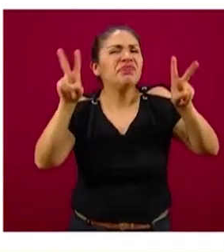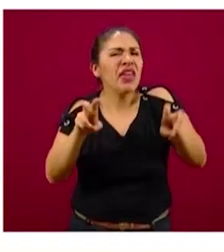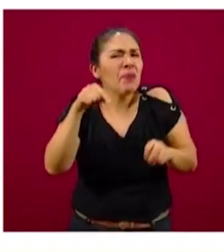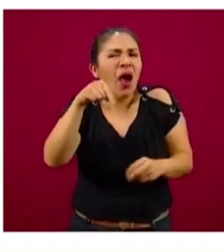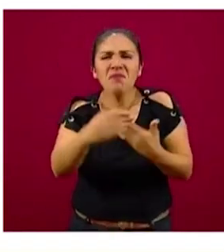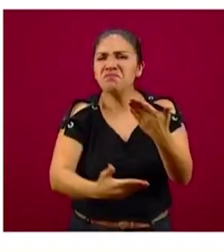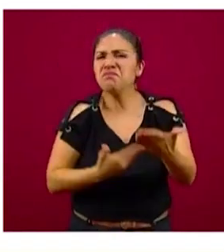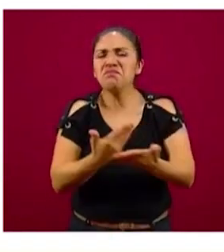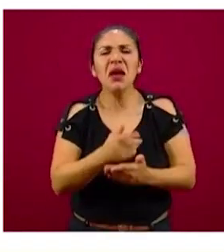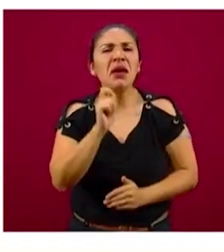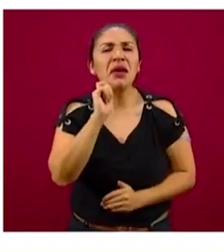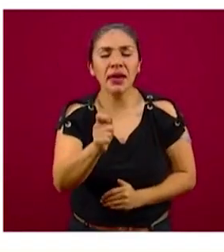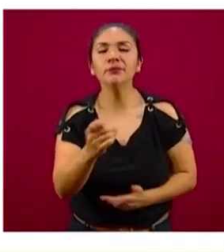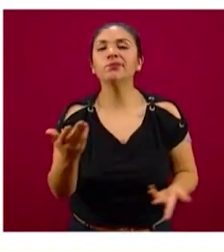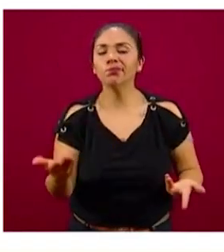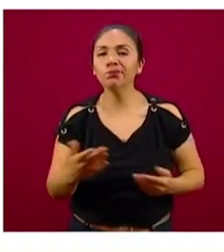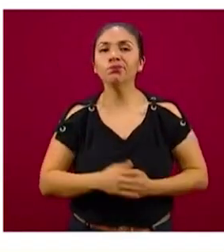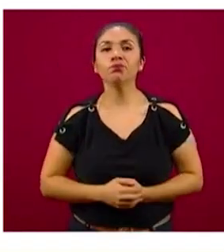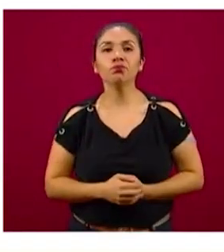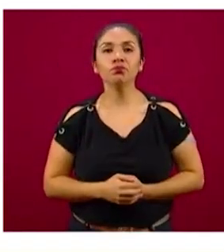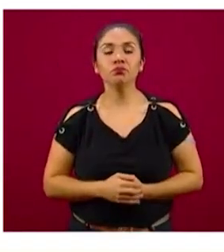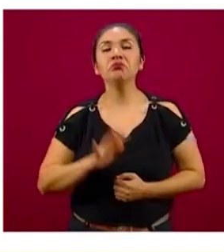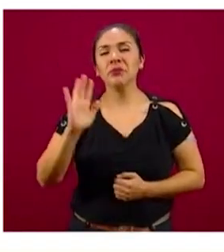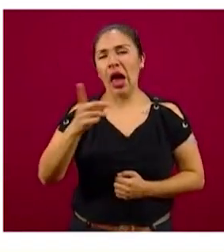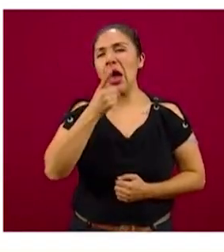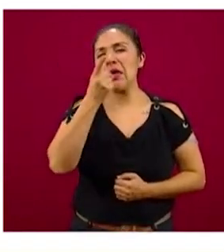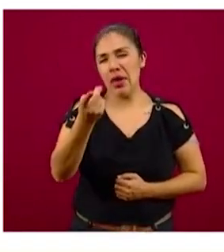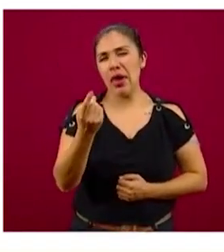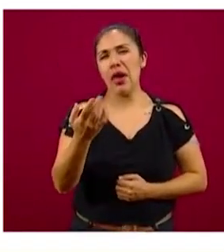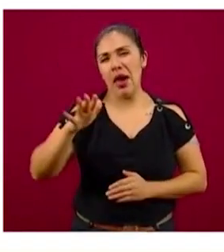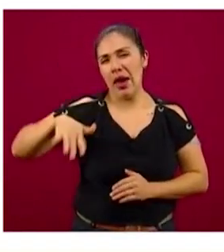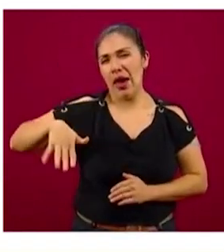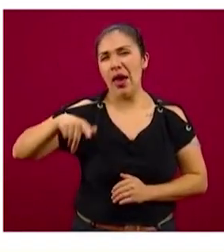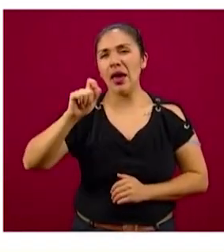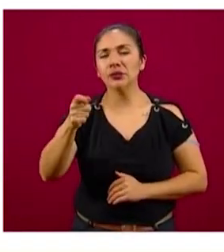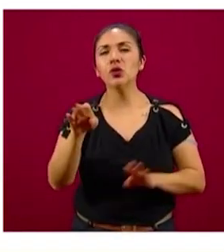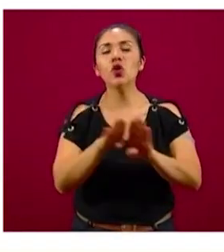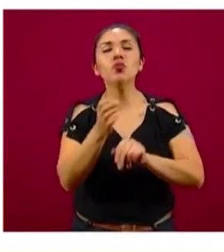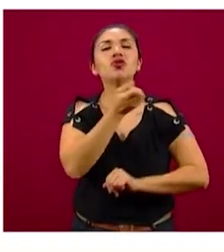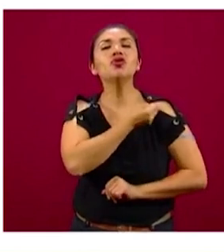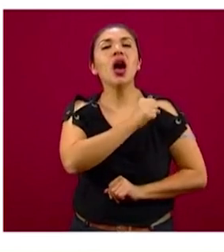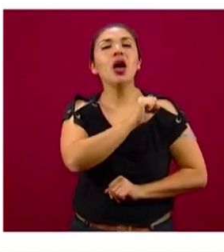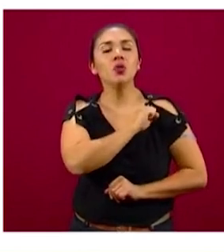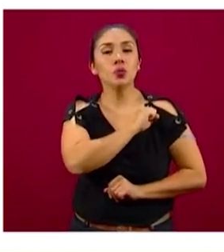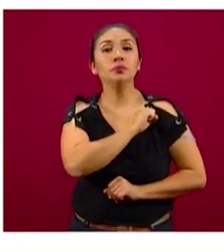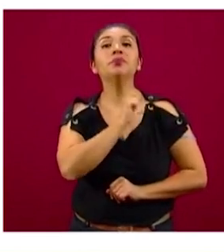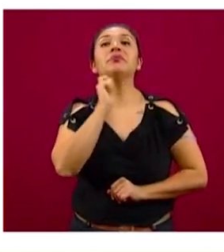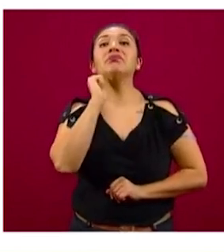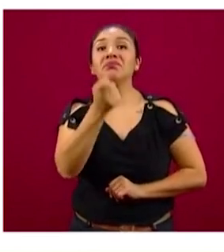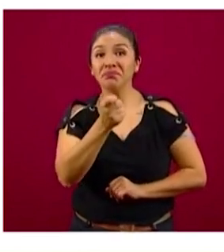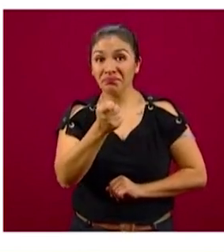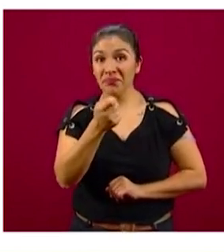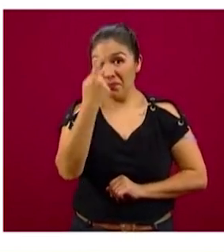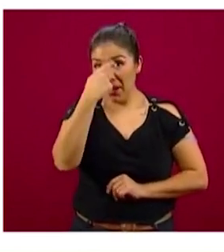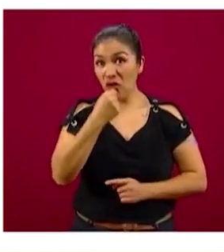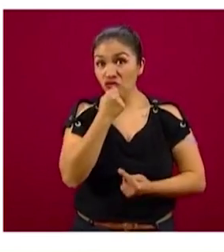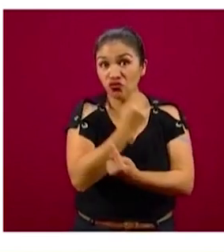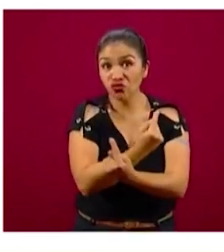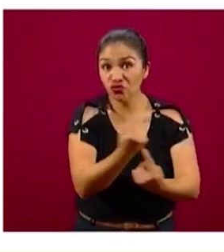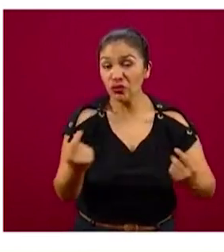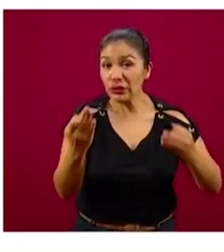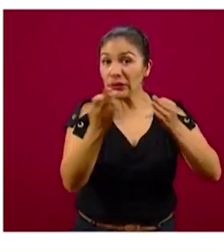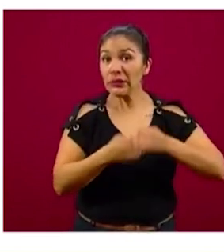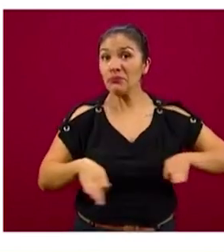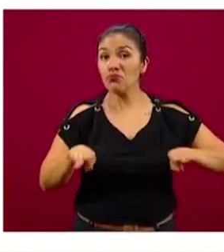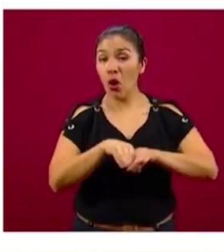quisiéramos poner aquí? Y básicamente que ya lo acaban de decir desde el punto de vista de salud, el reto para los niños y niñas